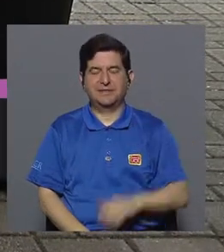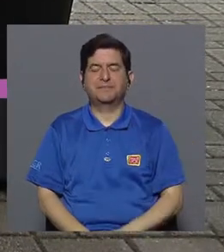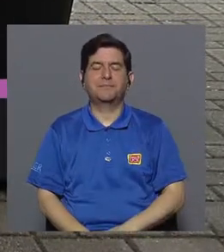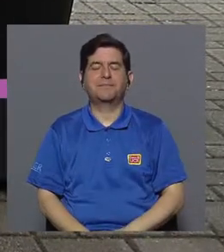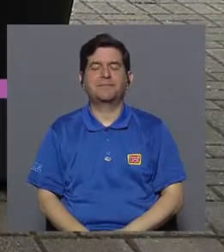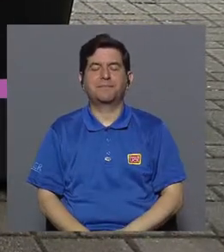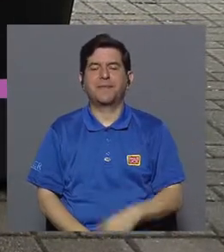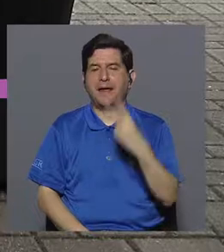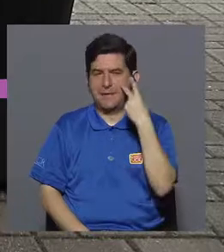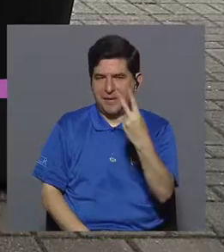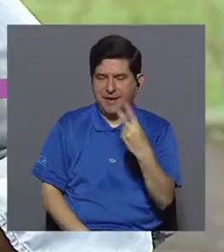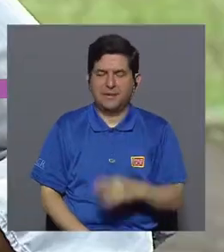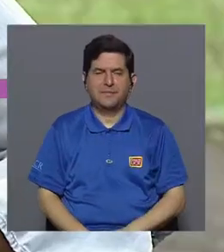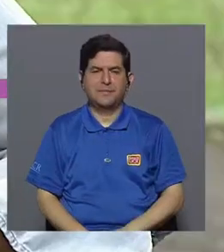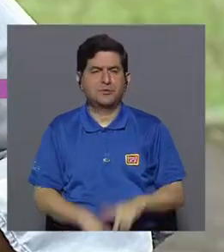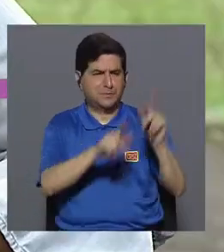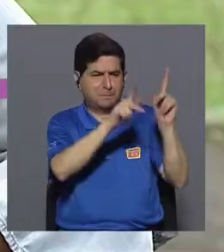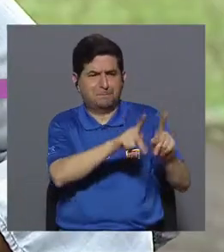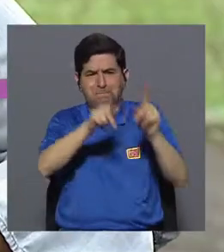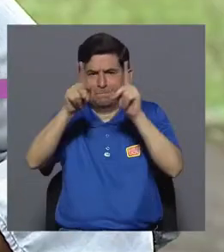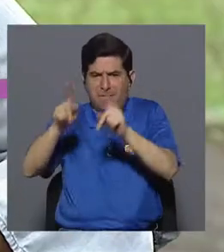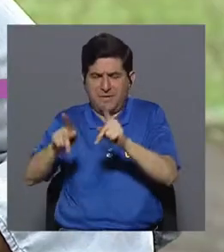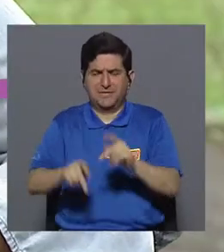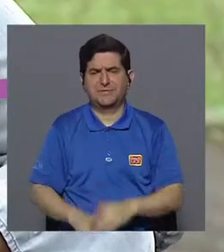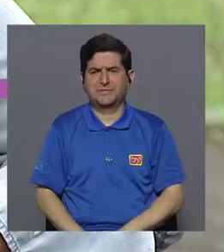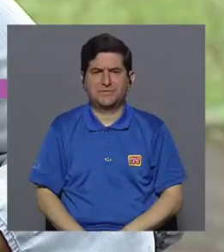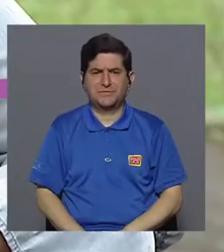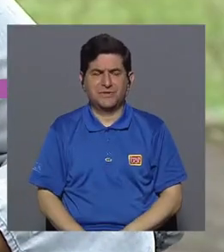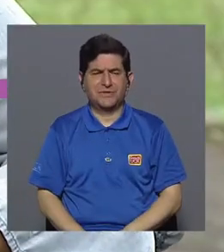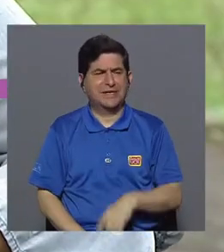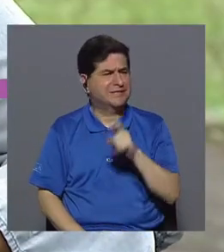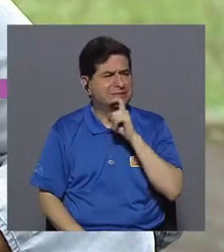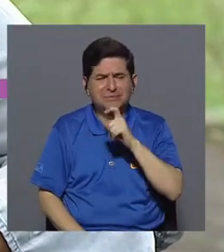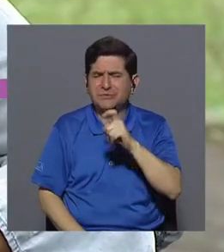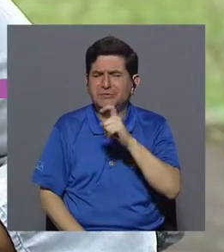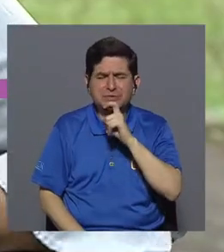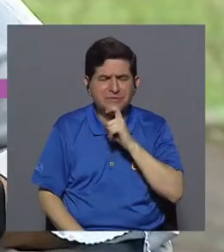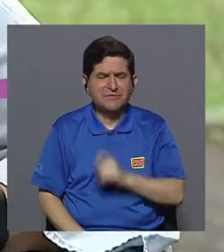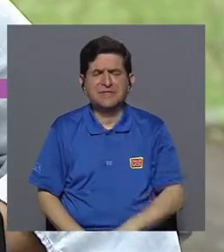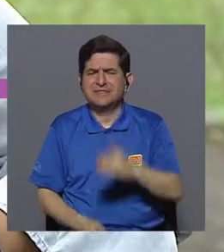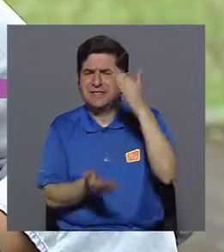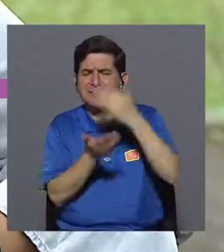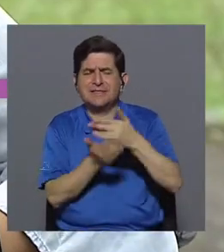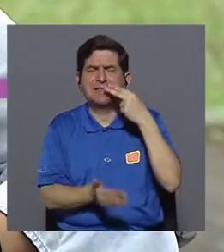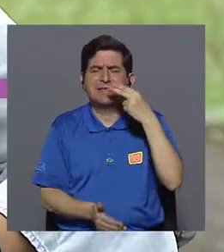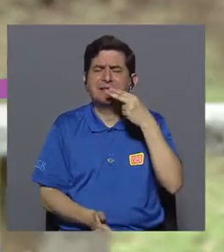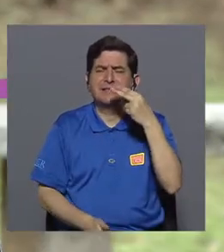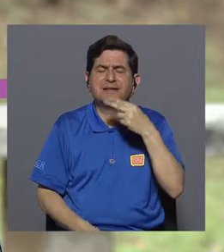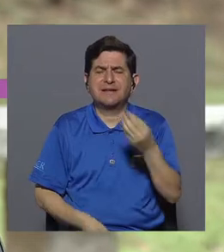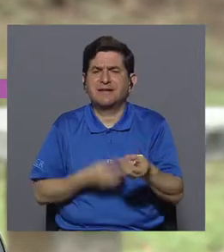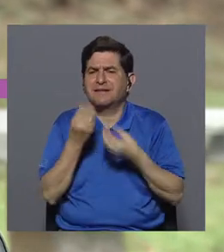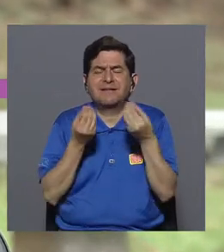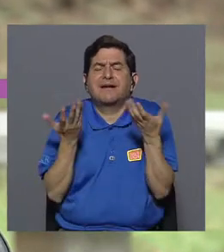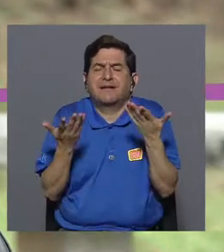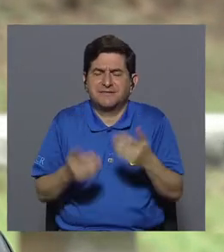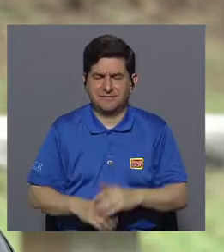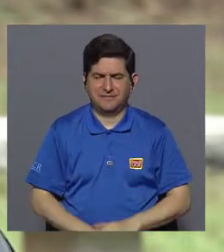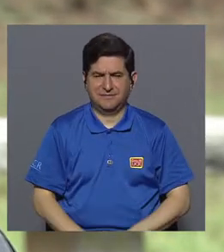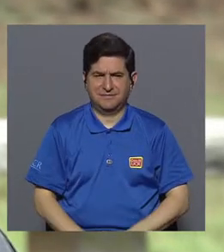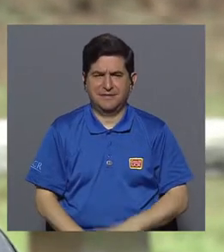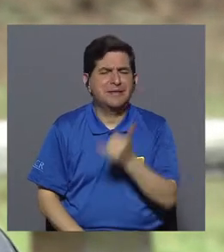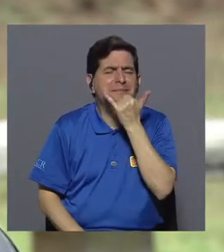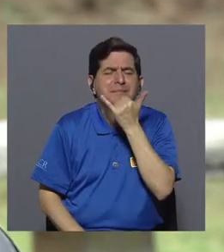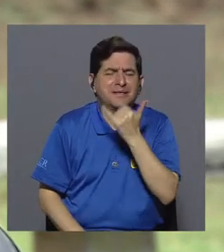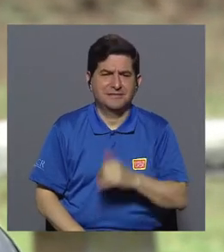A ver, Mariela, ¿qué manifiestan las personas que les cuesta más dejar de fumar? O sea, ¿qué es lo que pasa?